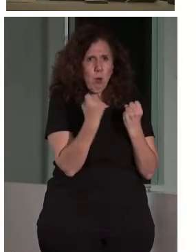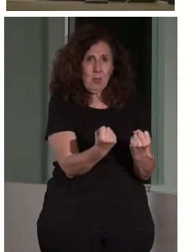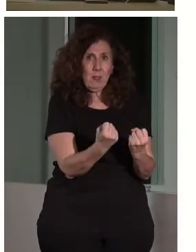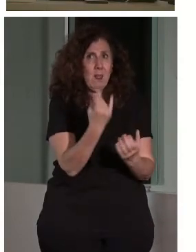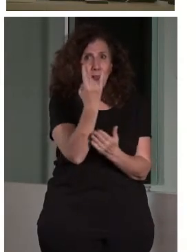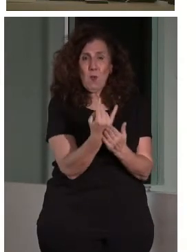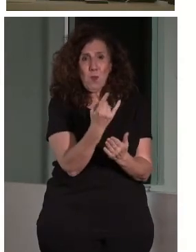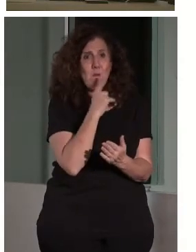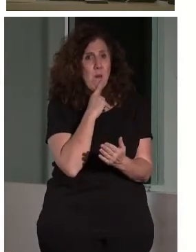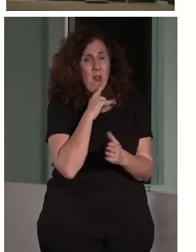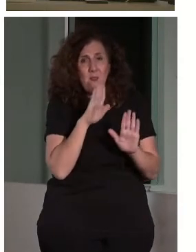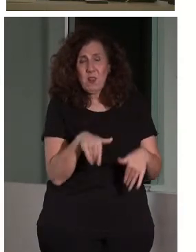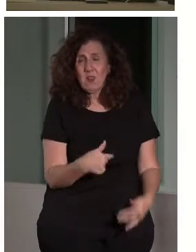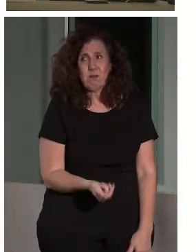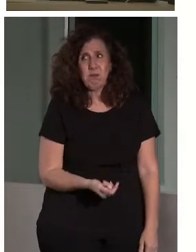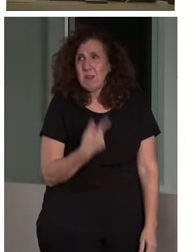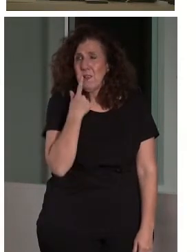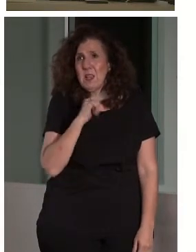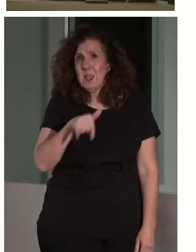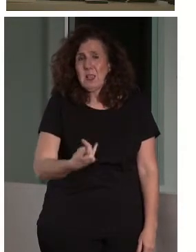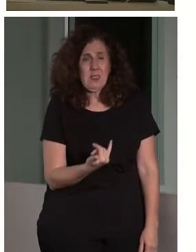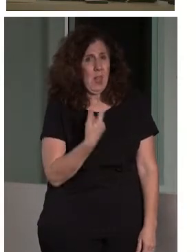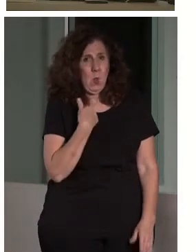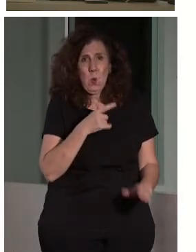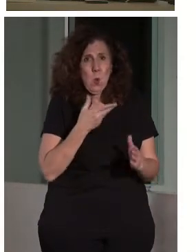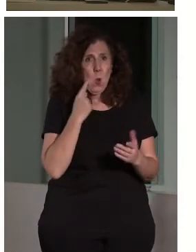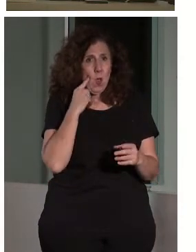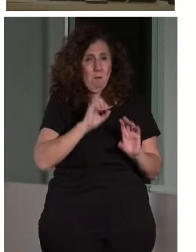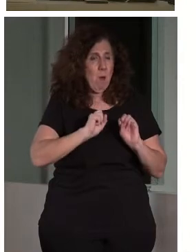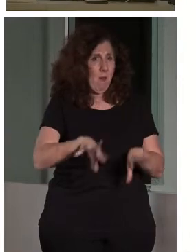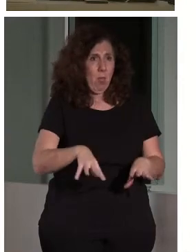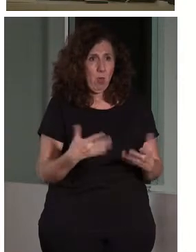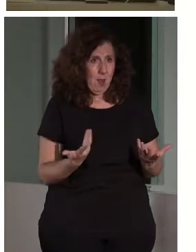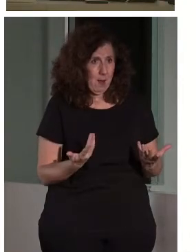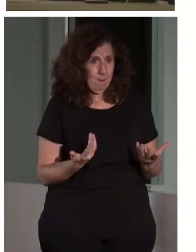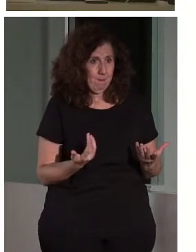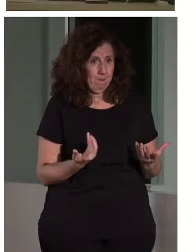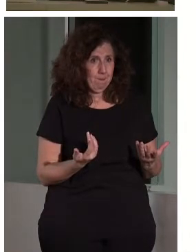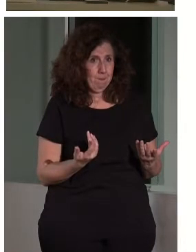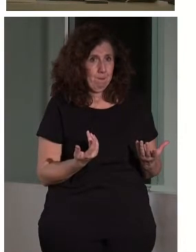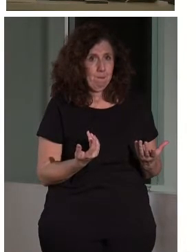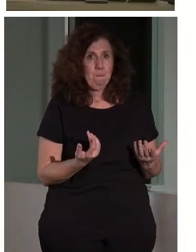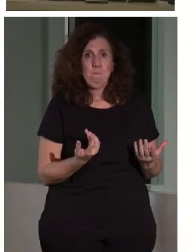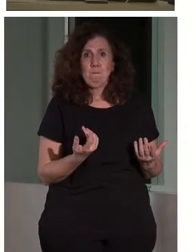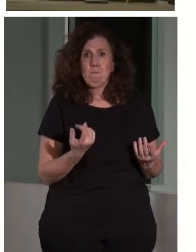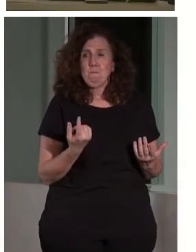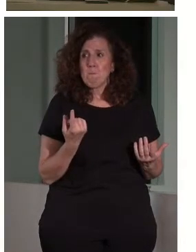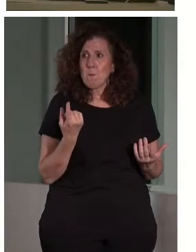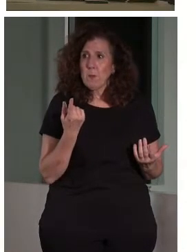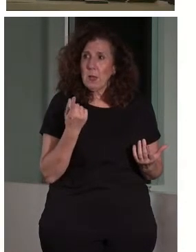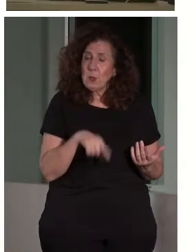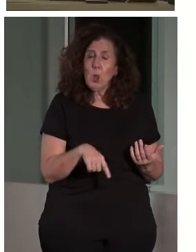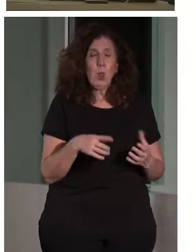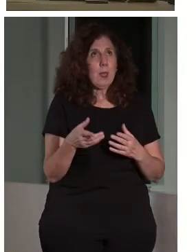entonces, a los cinco minutos, vamos a abandonar el dispositivo, la aplicación o lo que queráis. Y, bueno, pues, es una